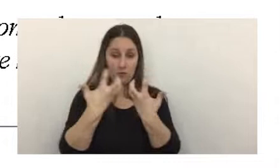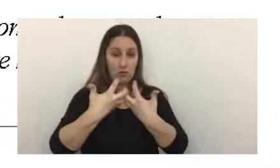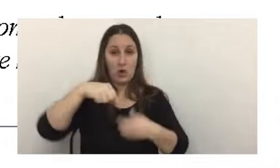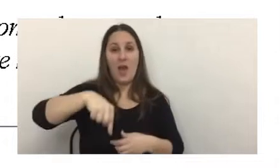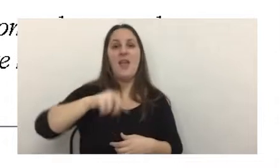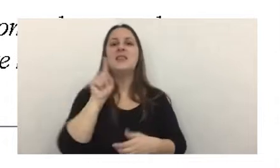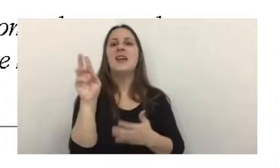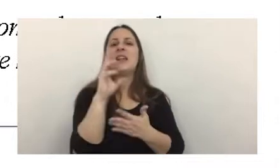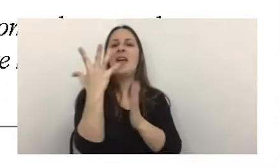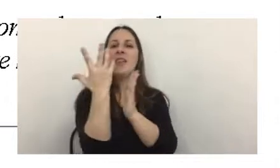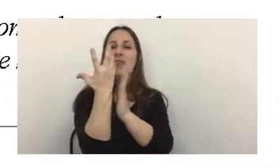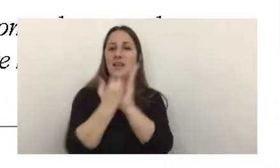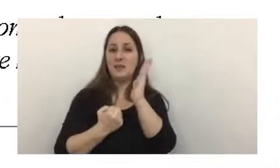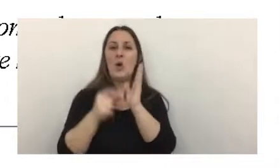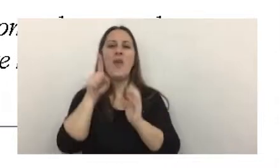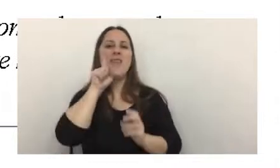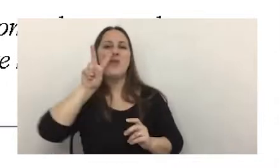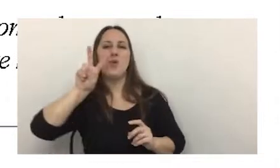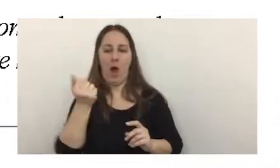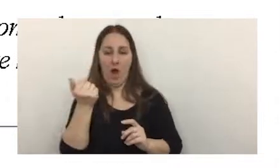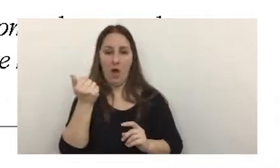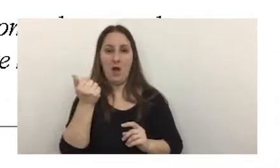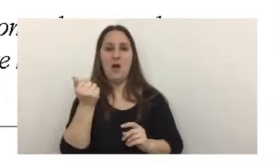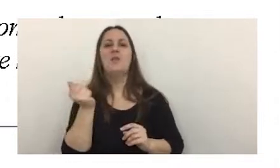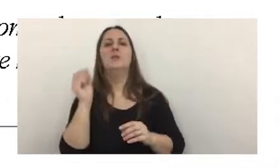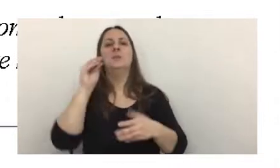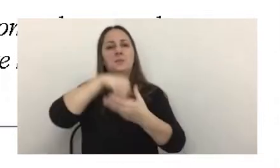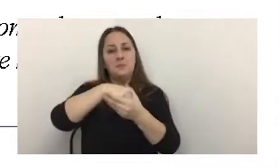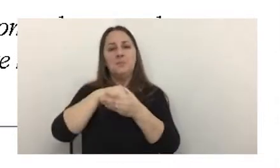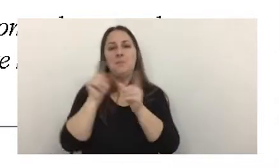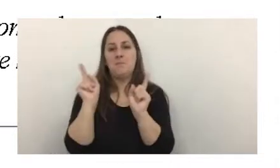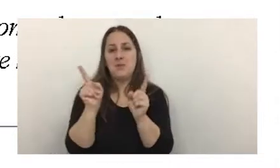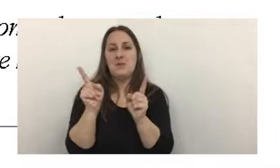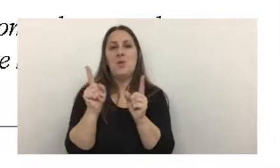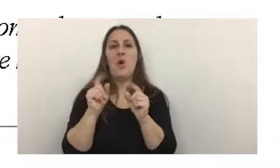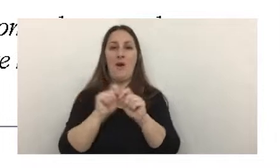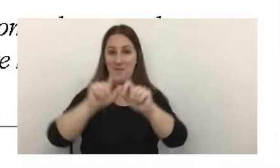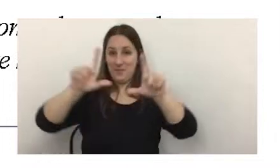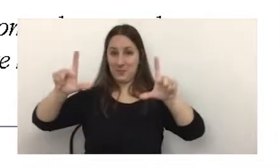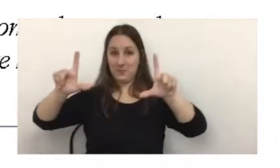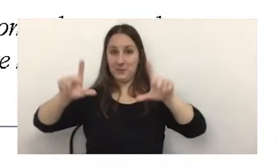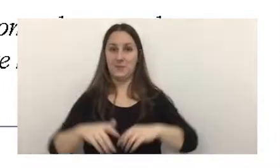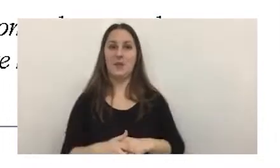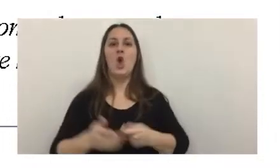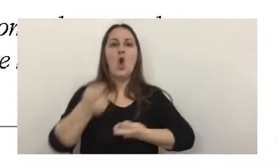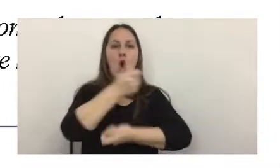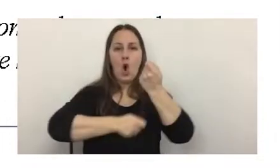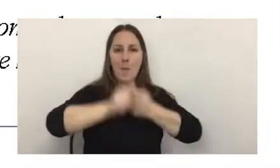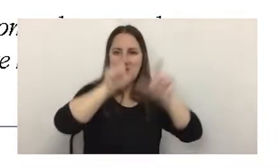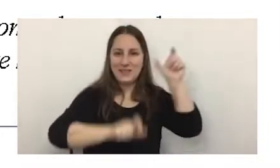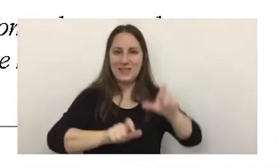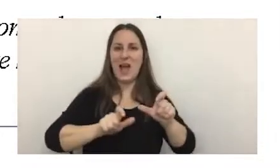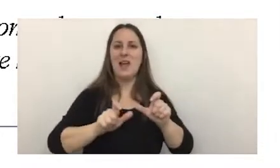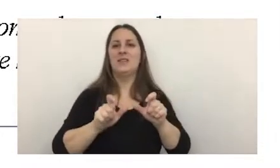un régimen de retención en IVA aplicable, tal como ustedes pueden ver en la diapositiva, a comerciantes,